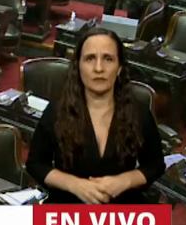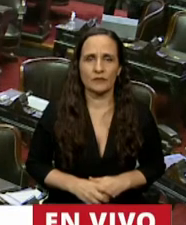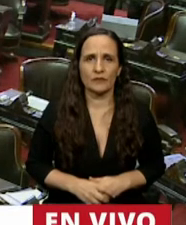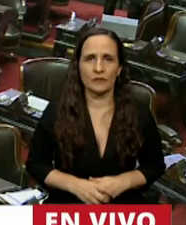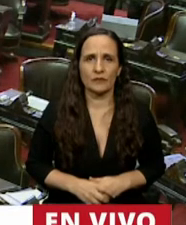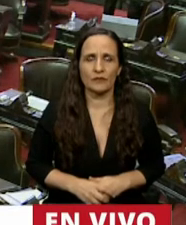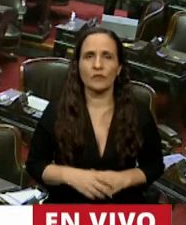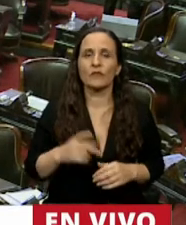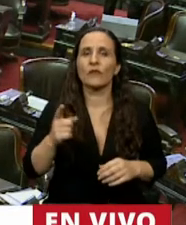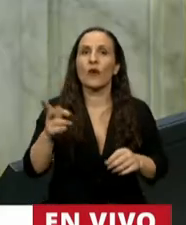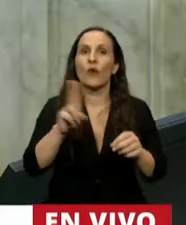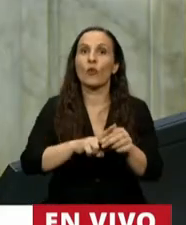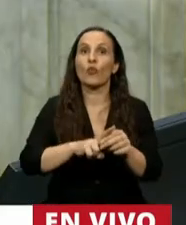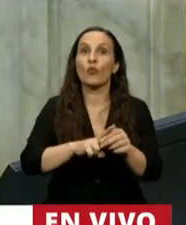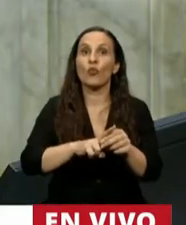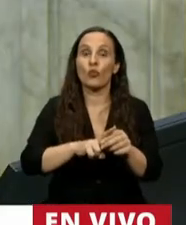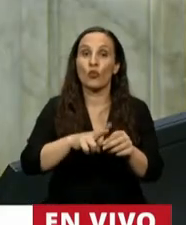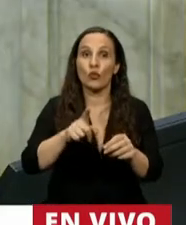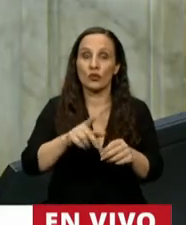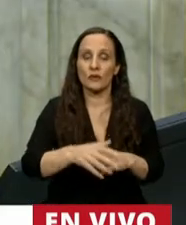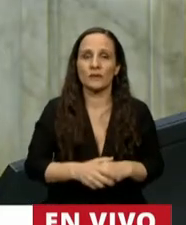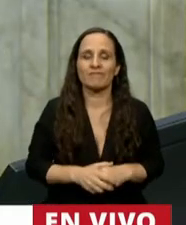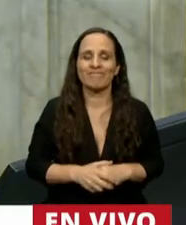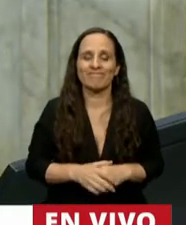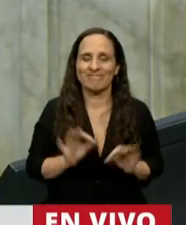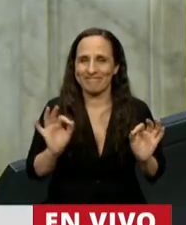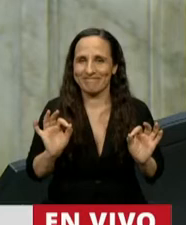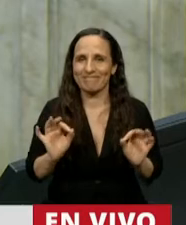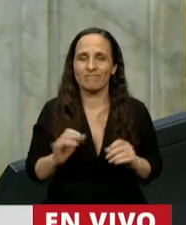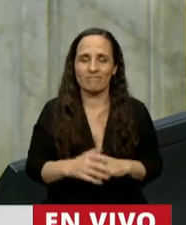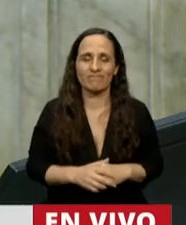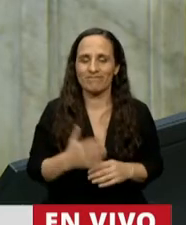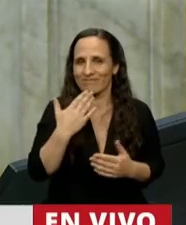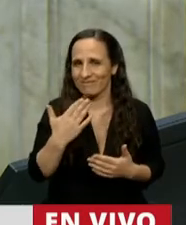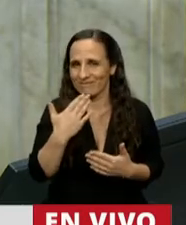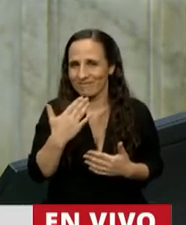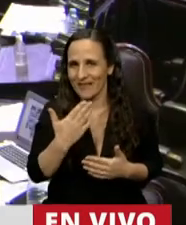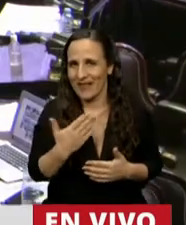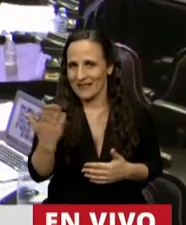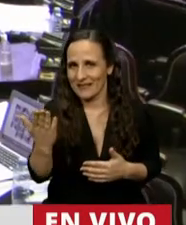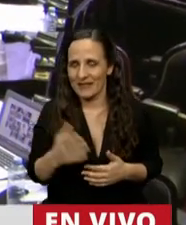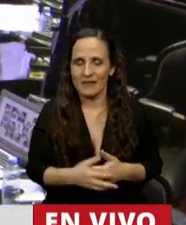¿Está muteado, diputado? Ahí está, ahí está. Gracias, presidente.